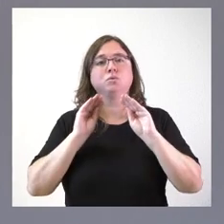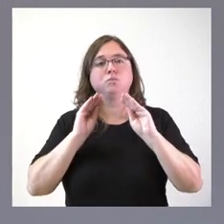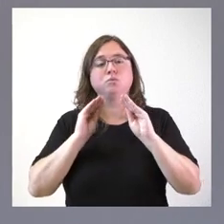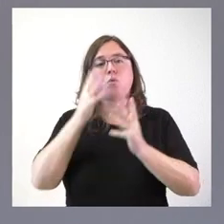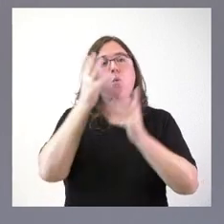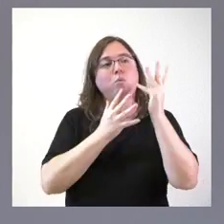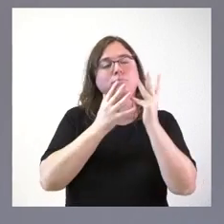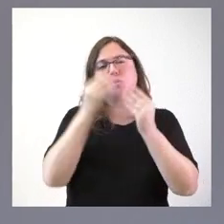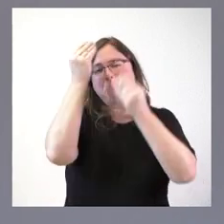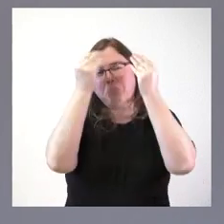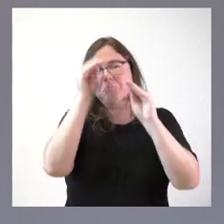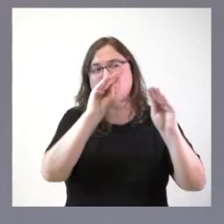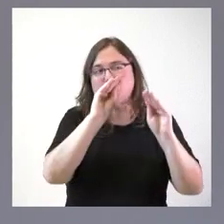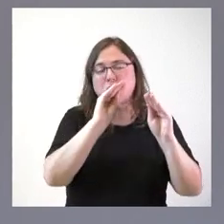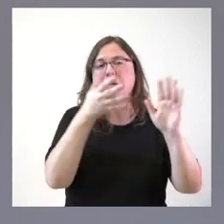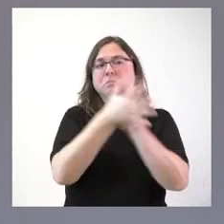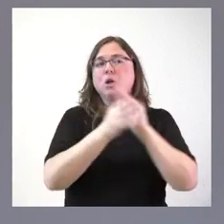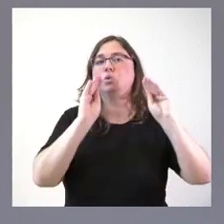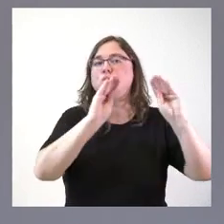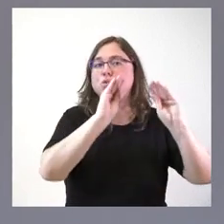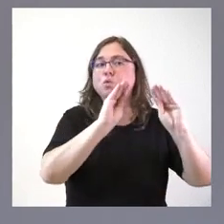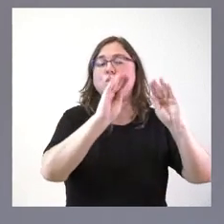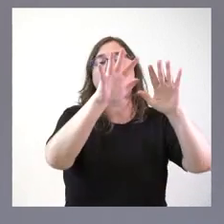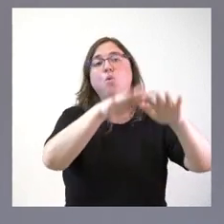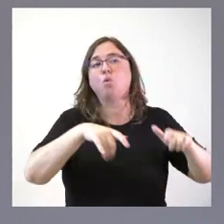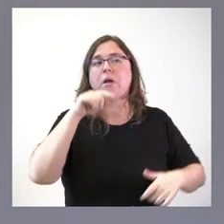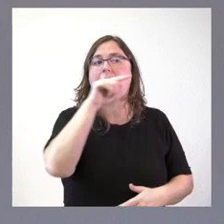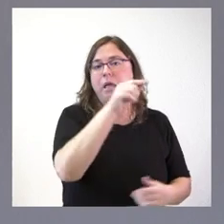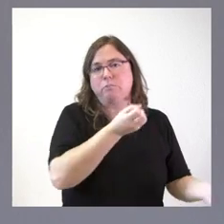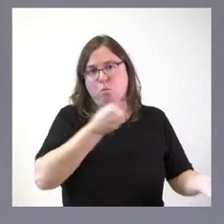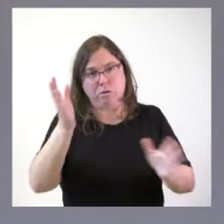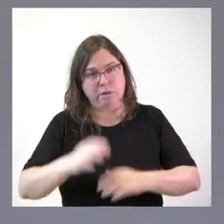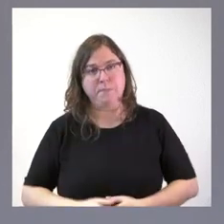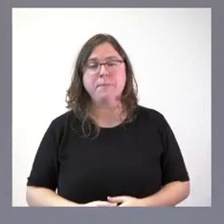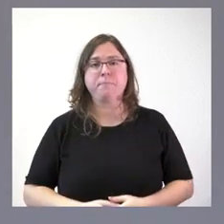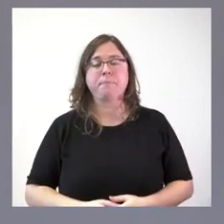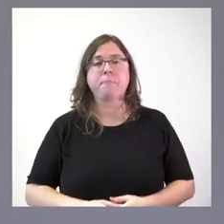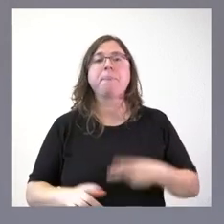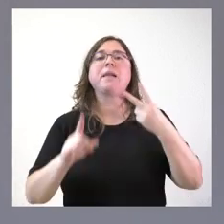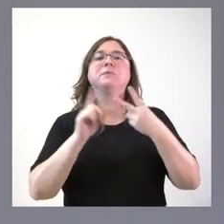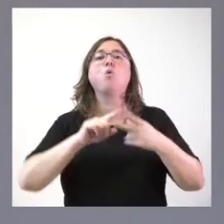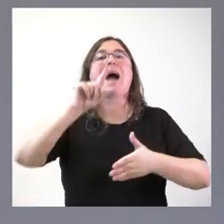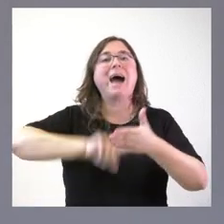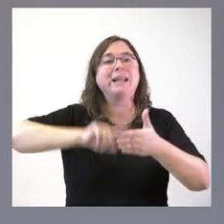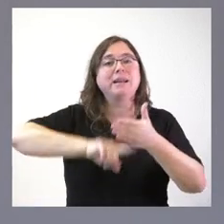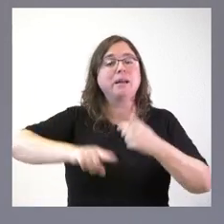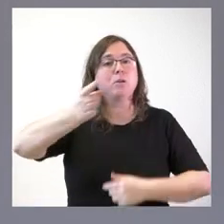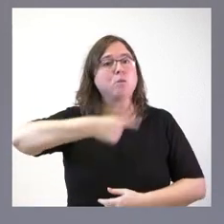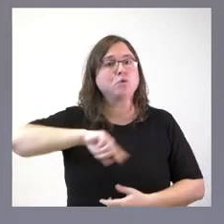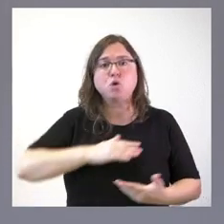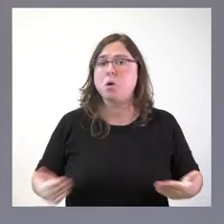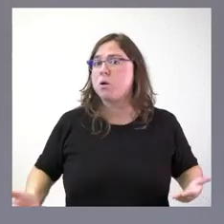cuentas y sus explicaciones las tienen que dar al conjunto de la ciudadanía en su caso. Y el segundo, el alquiler. Nos todos resolvemos todas